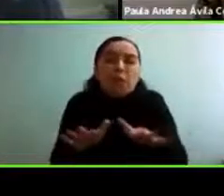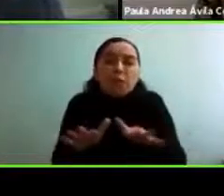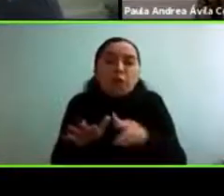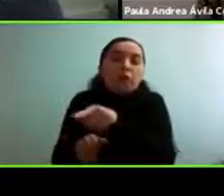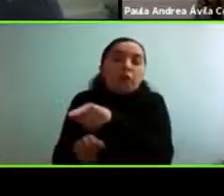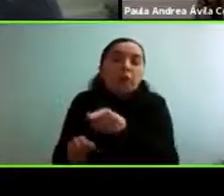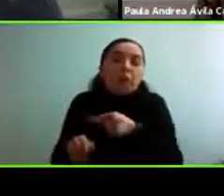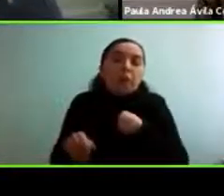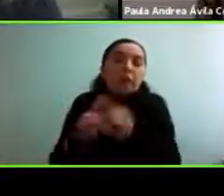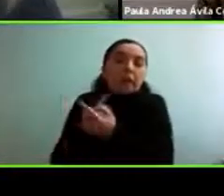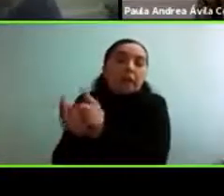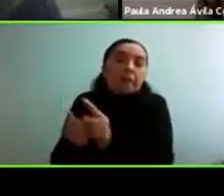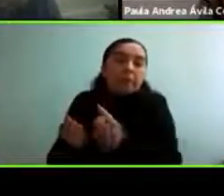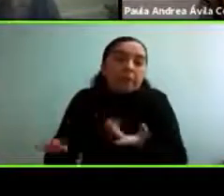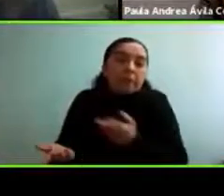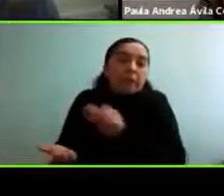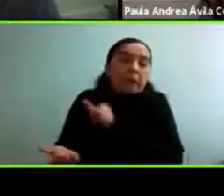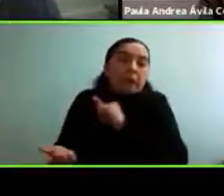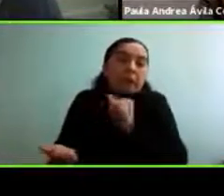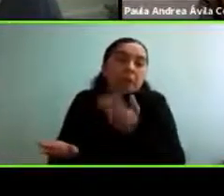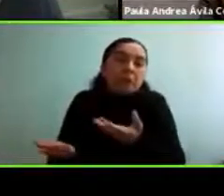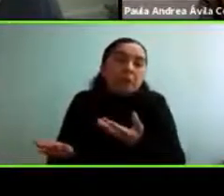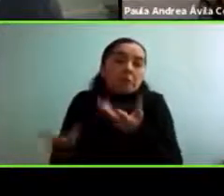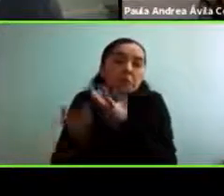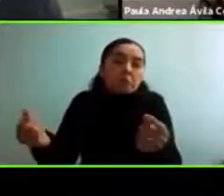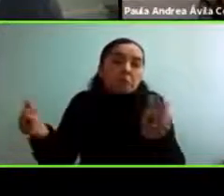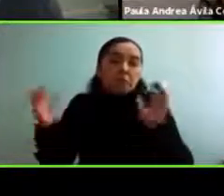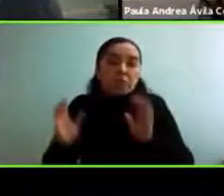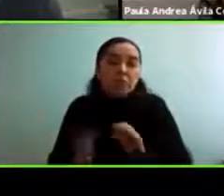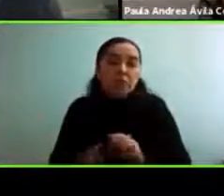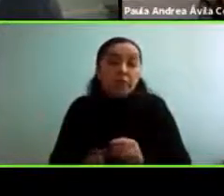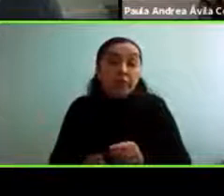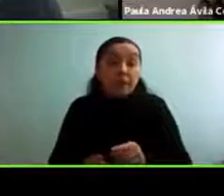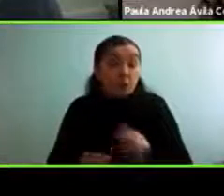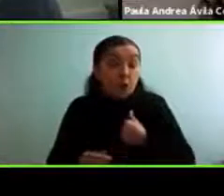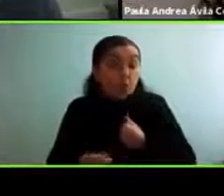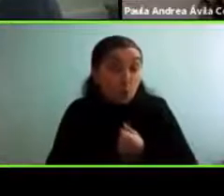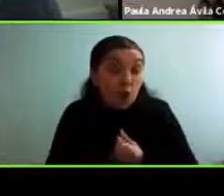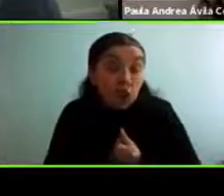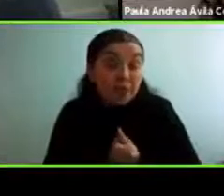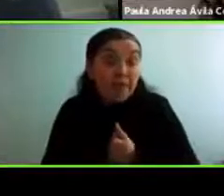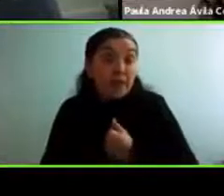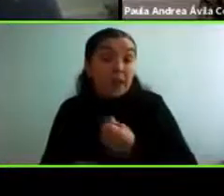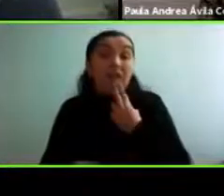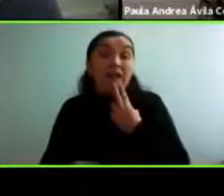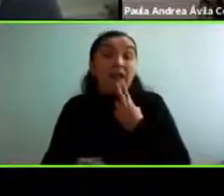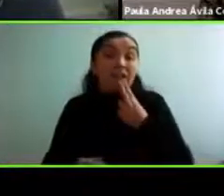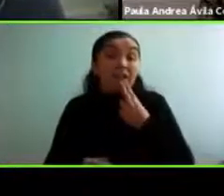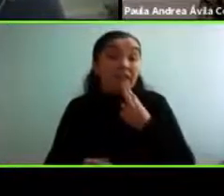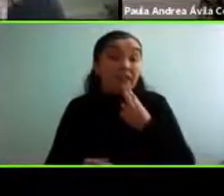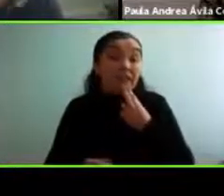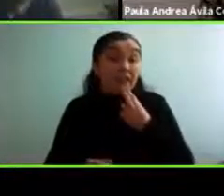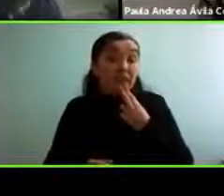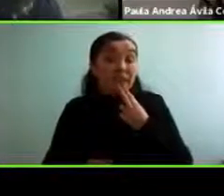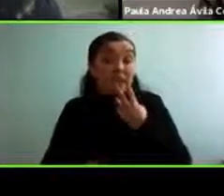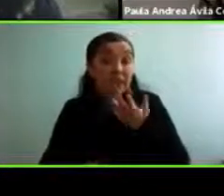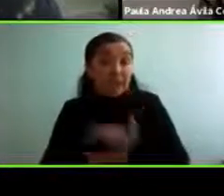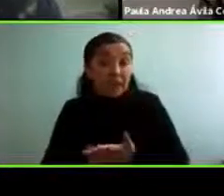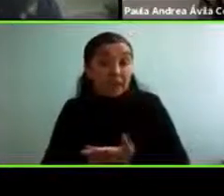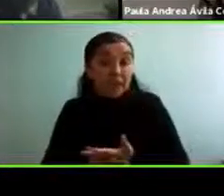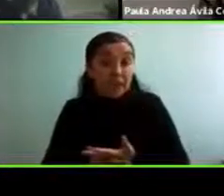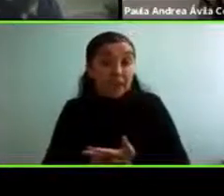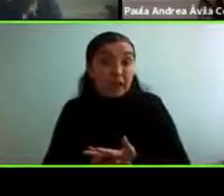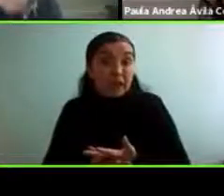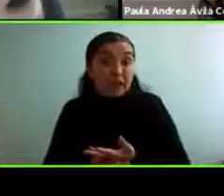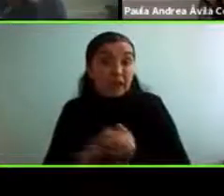algo con ella en el ámbito que sea cuando en realidad hoy con la sobrevida que tenemos es como que la etapa de la vida del grupo